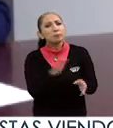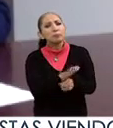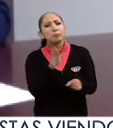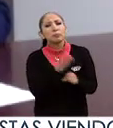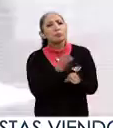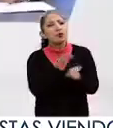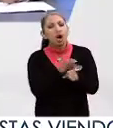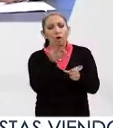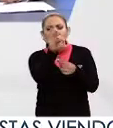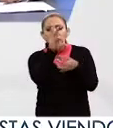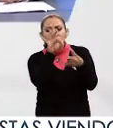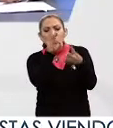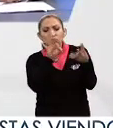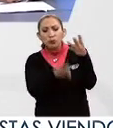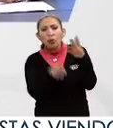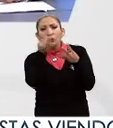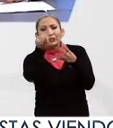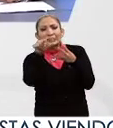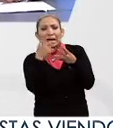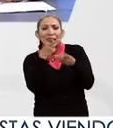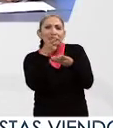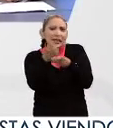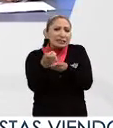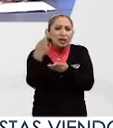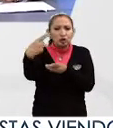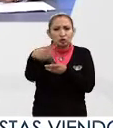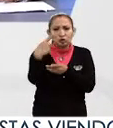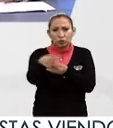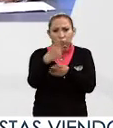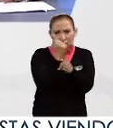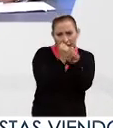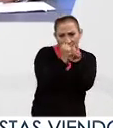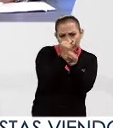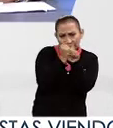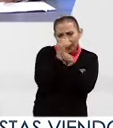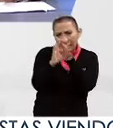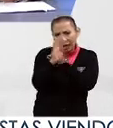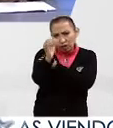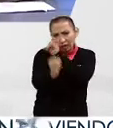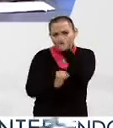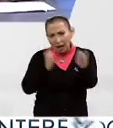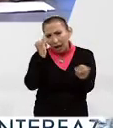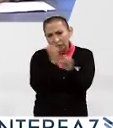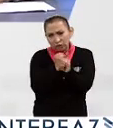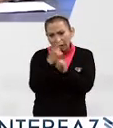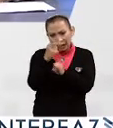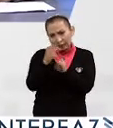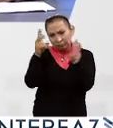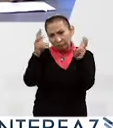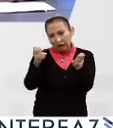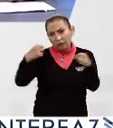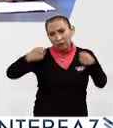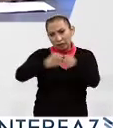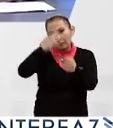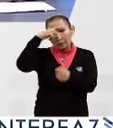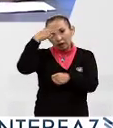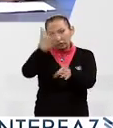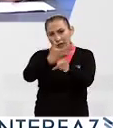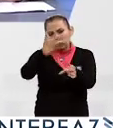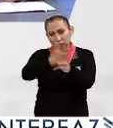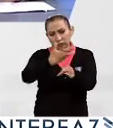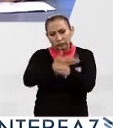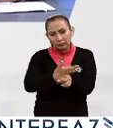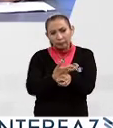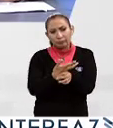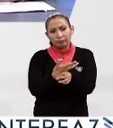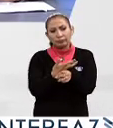son los puntos que usted destacaría de sus estudios en migración internacional, en este caso de la frontera México-Estados Unidos,